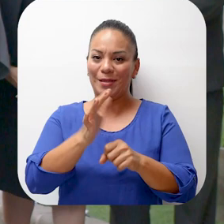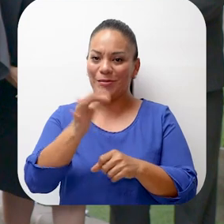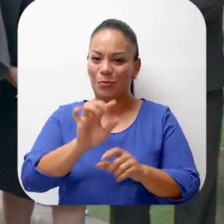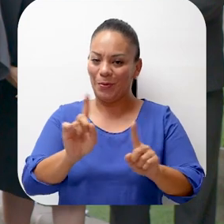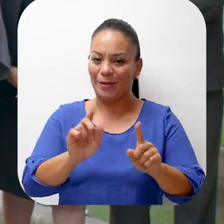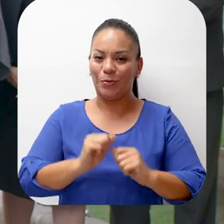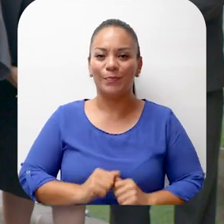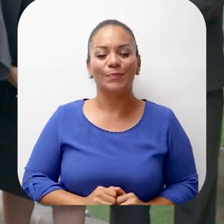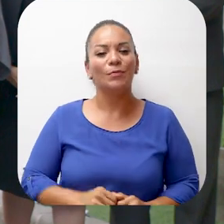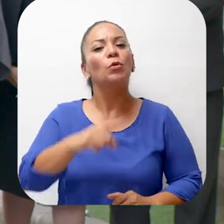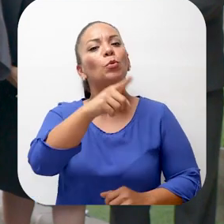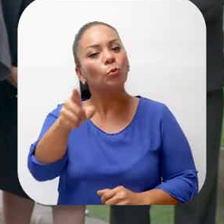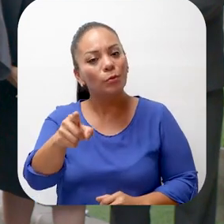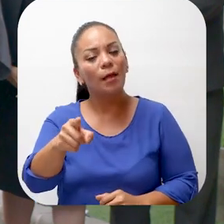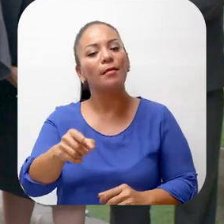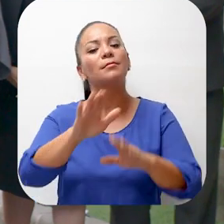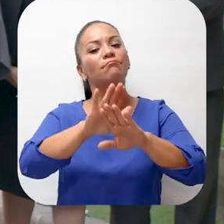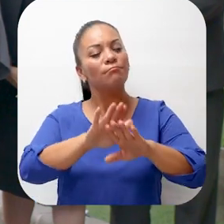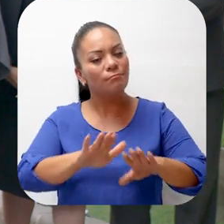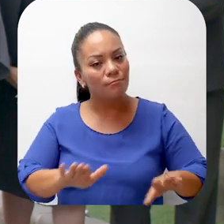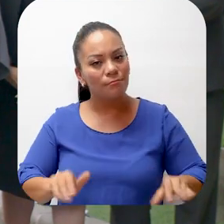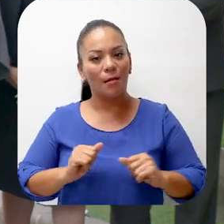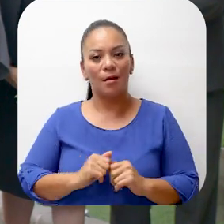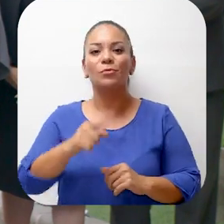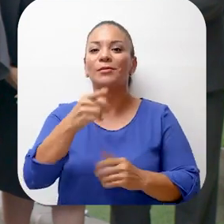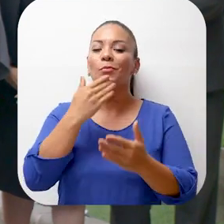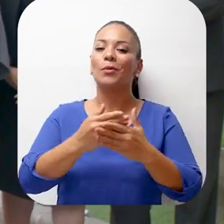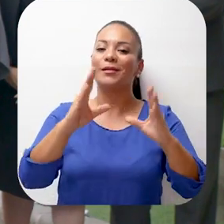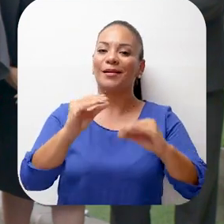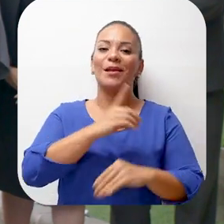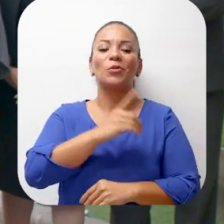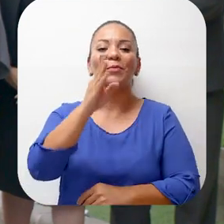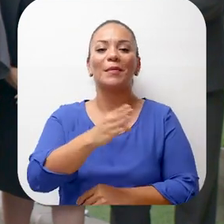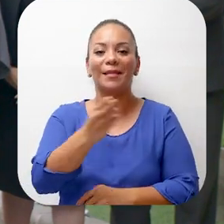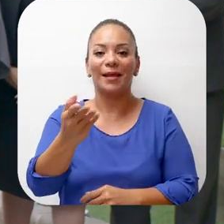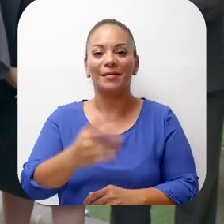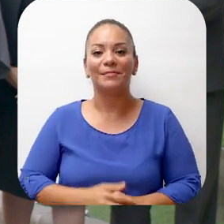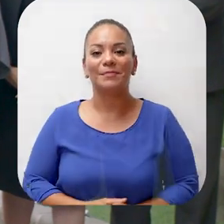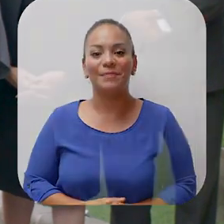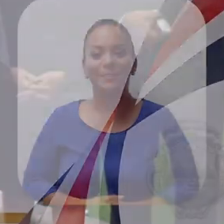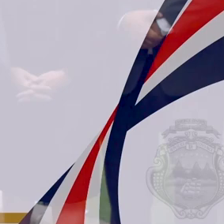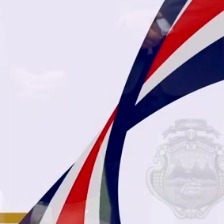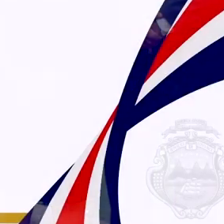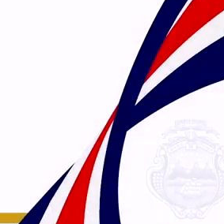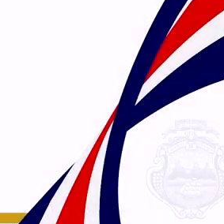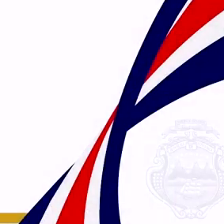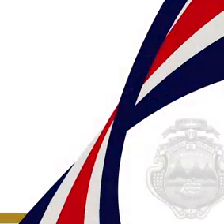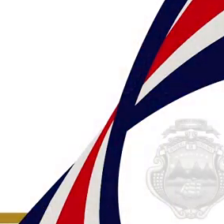-19. Tengan paz, una muy buena tarde y que Dios los bendiga.